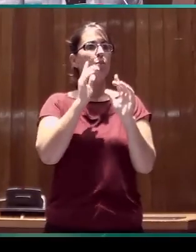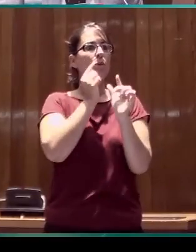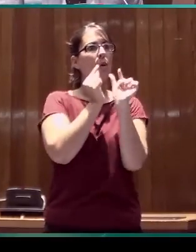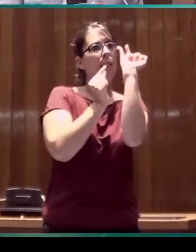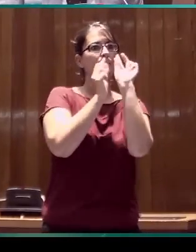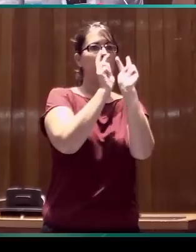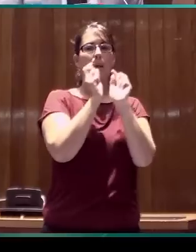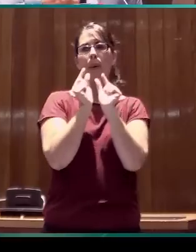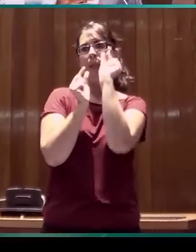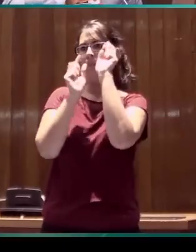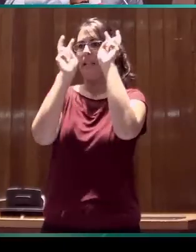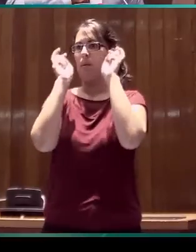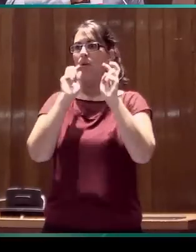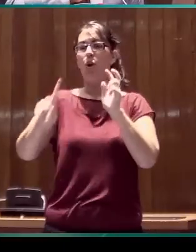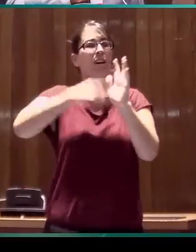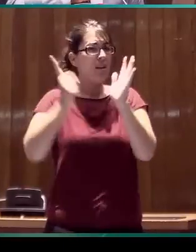cuál es la gramática de la lengua.